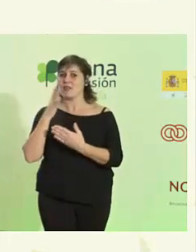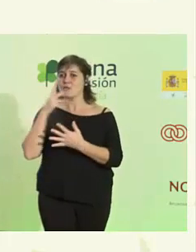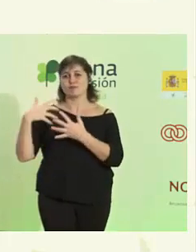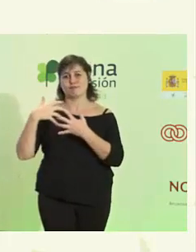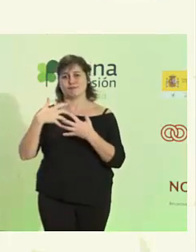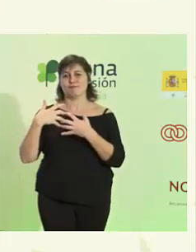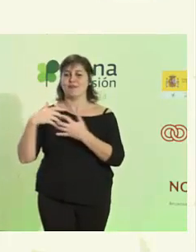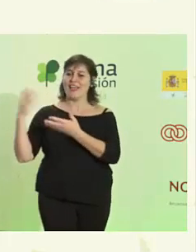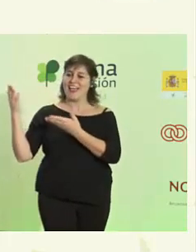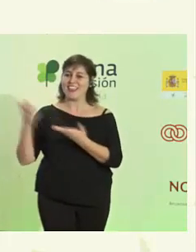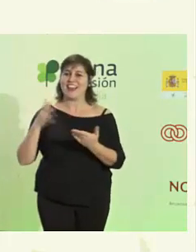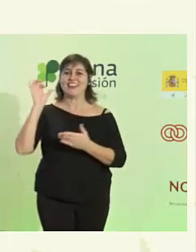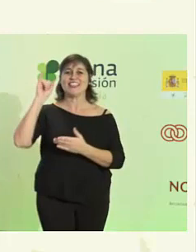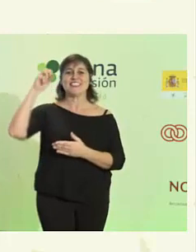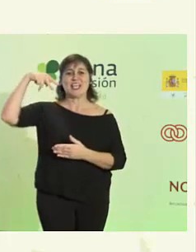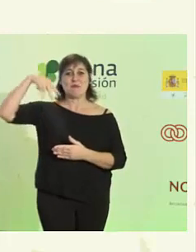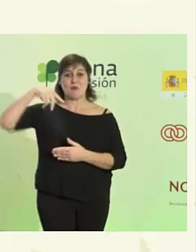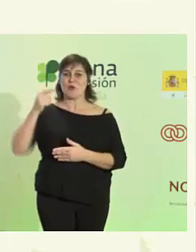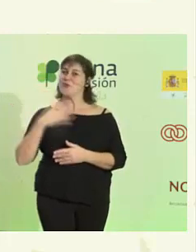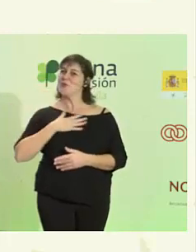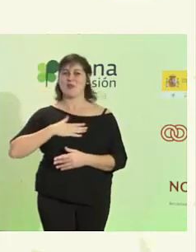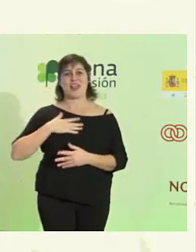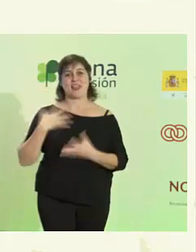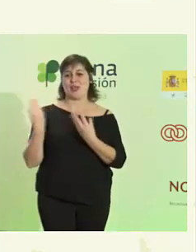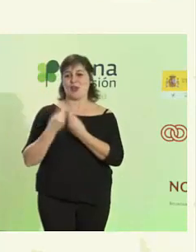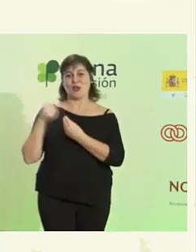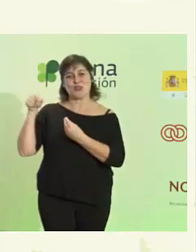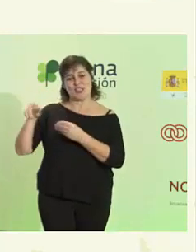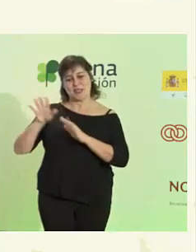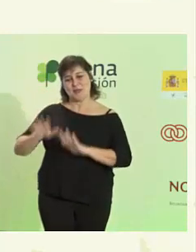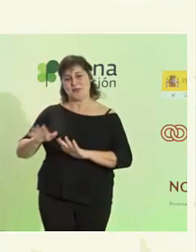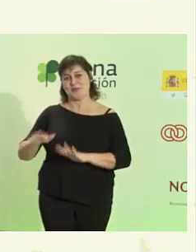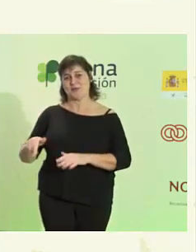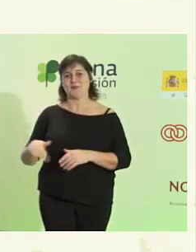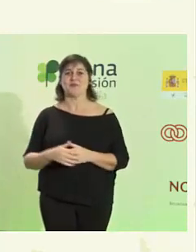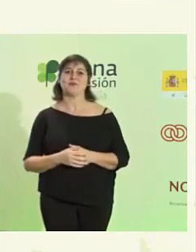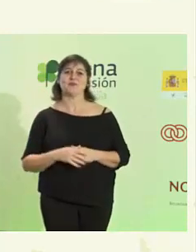Adelante, Simon. Es un placer contar contigo hoy aquí.